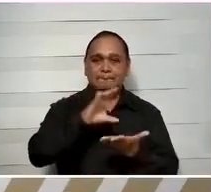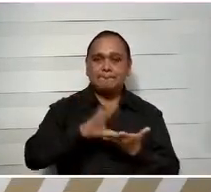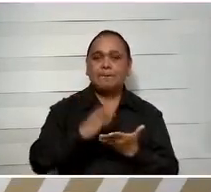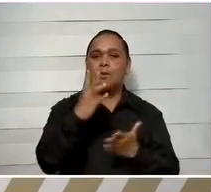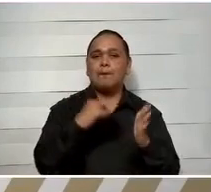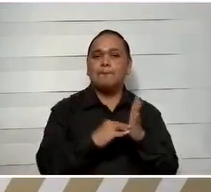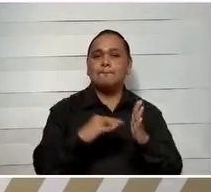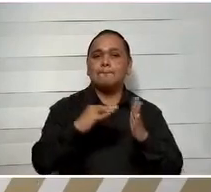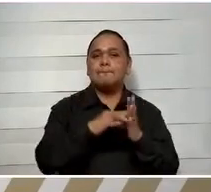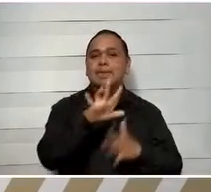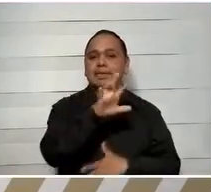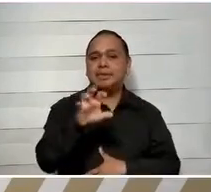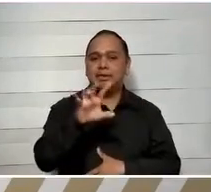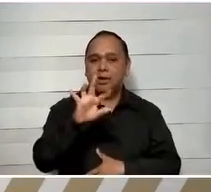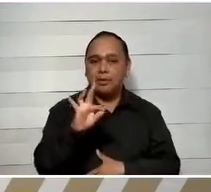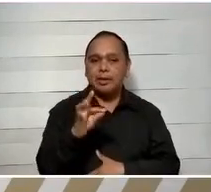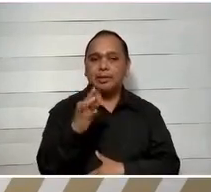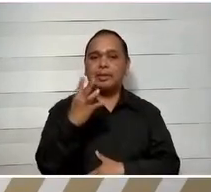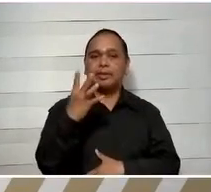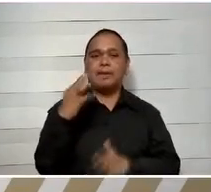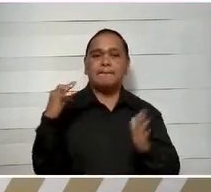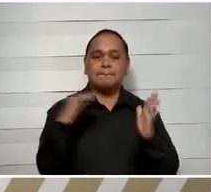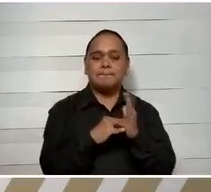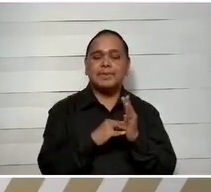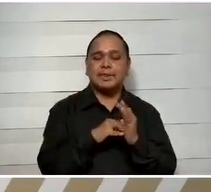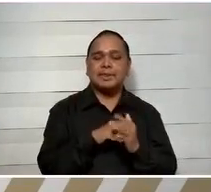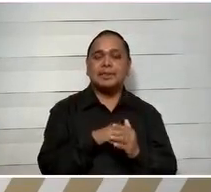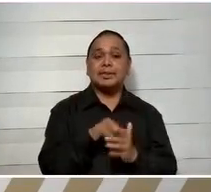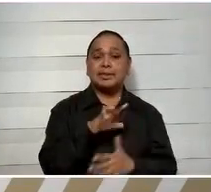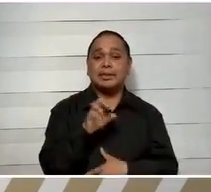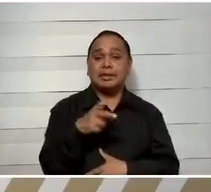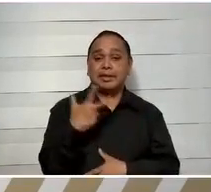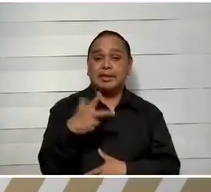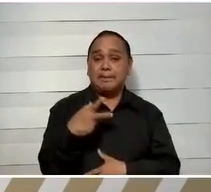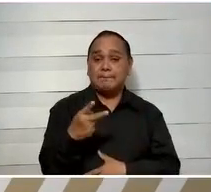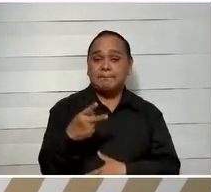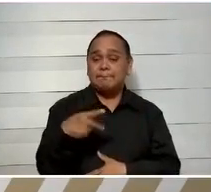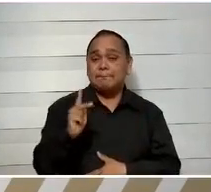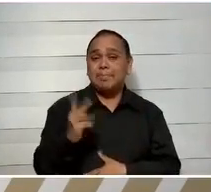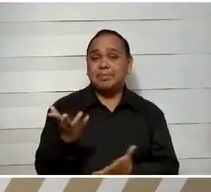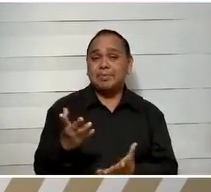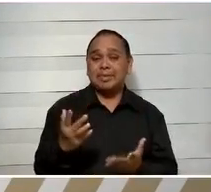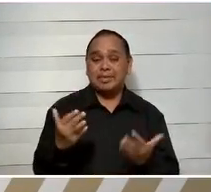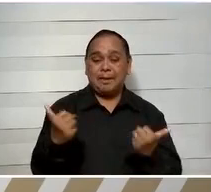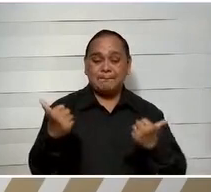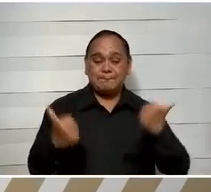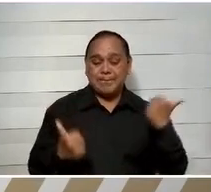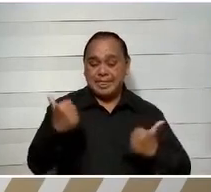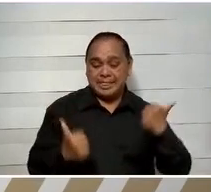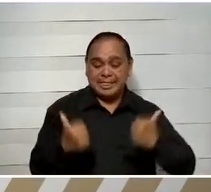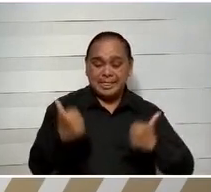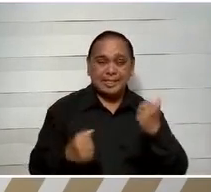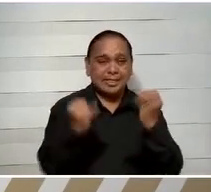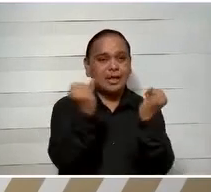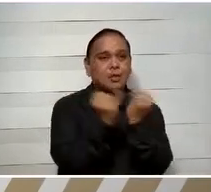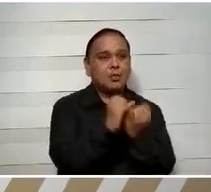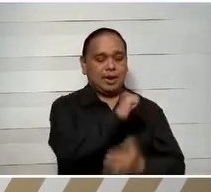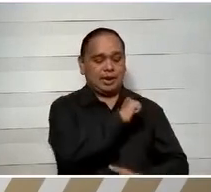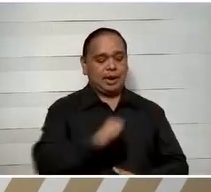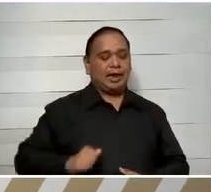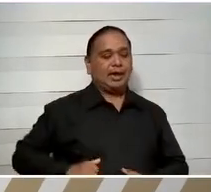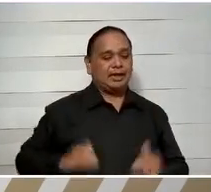596 mil 313 pesos. Ahí la verdad que pareciera que estamos en competencia con el alcalde porque también el alcalde